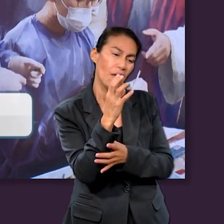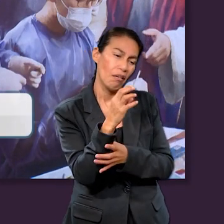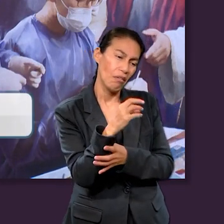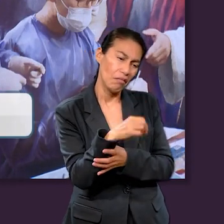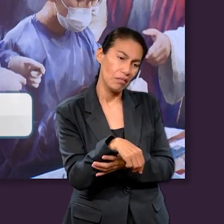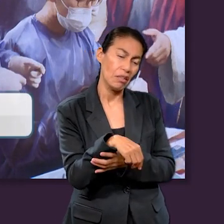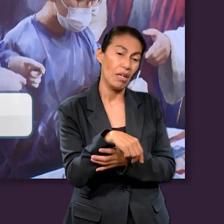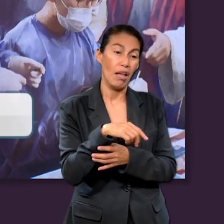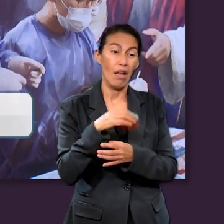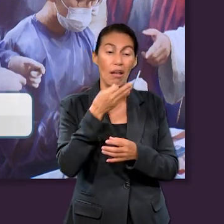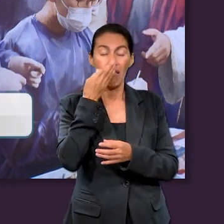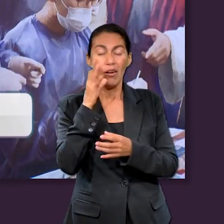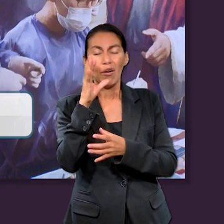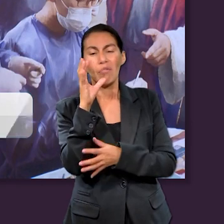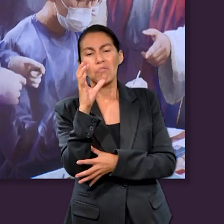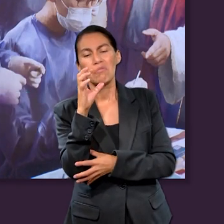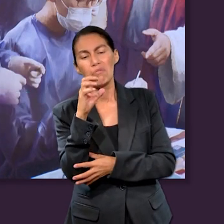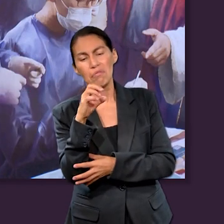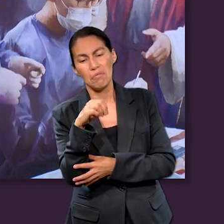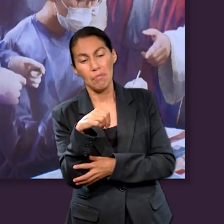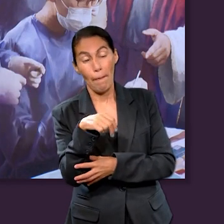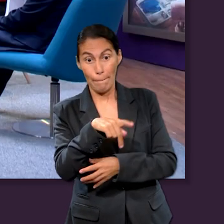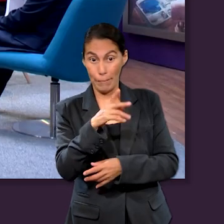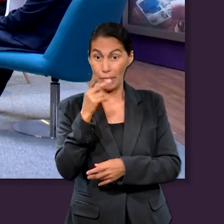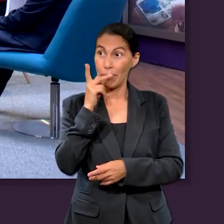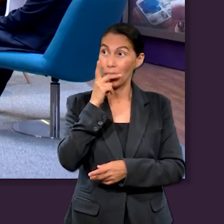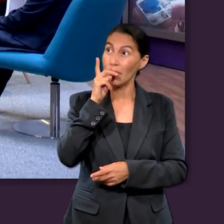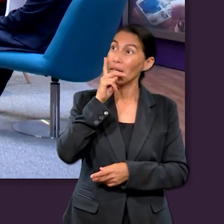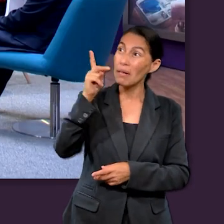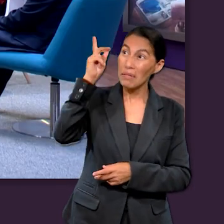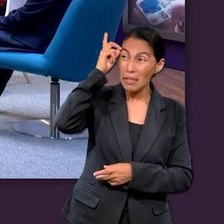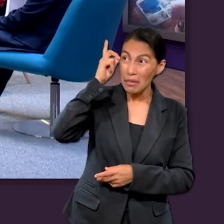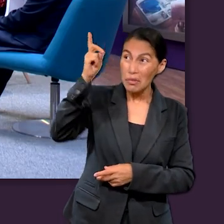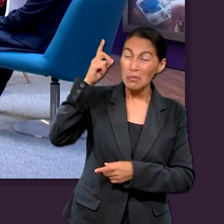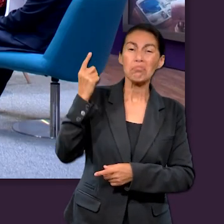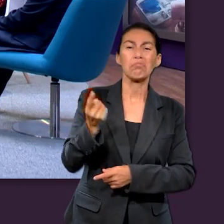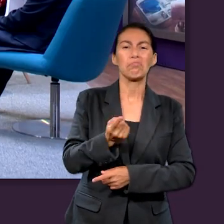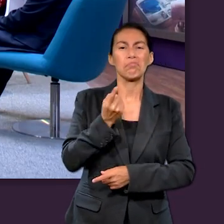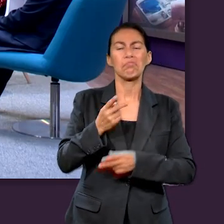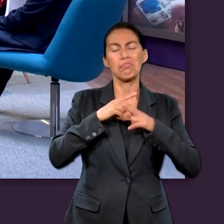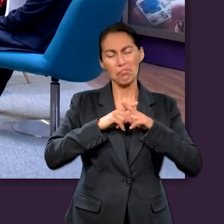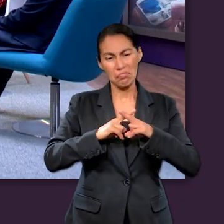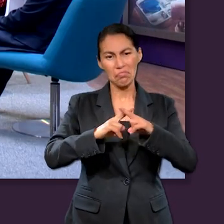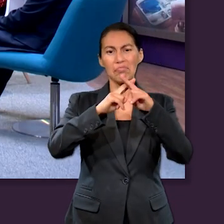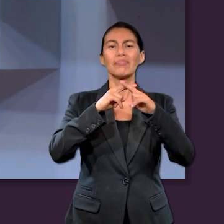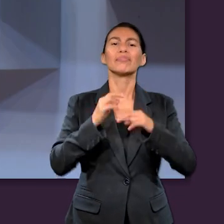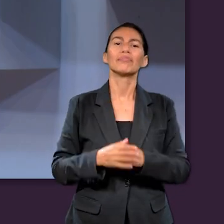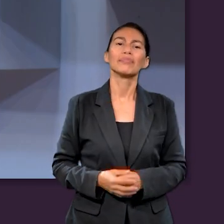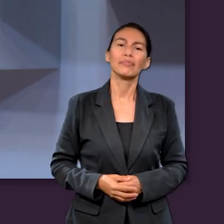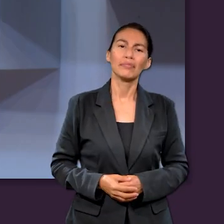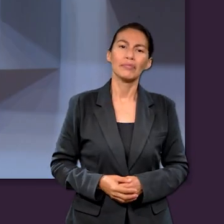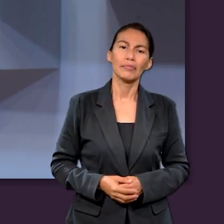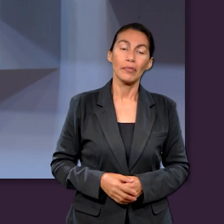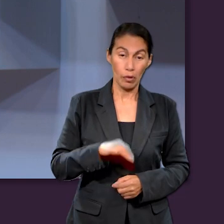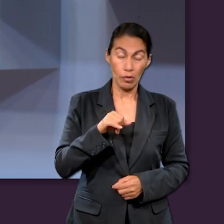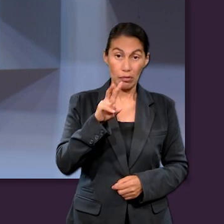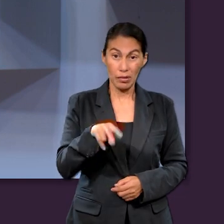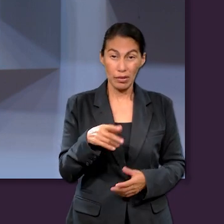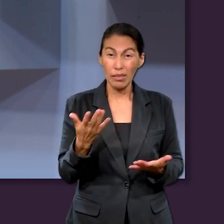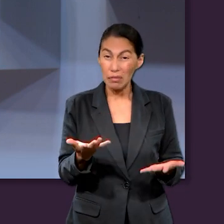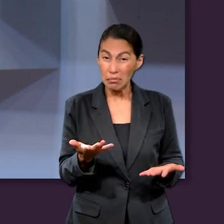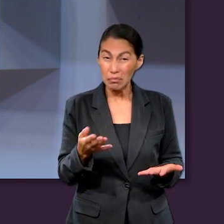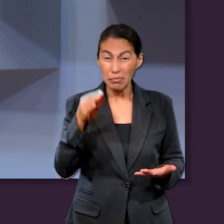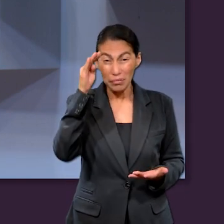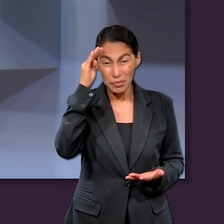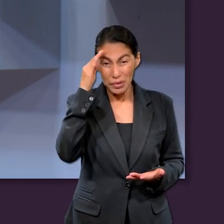se marchita la flor, más la palabra del Dios nuestro permanece para siempre. Así es. ¿Qué piensan